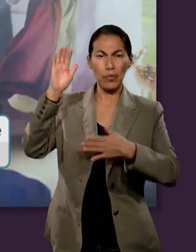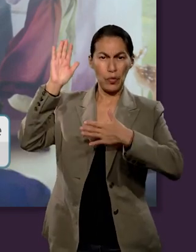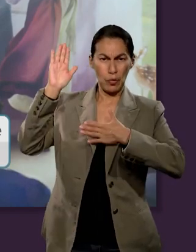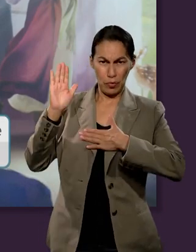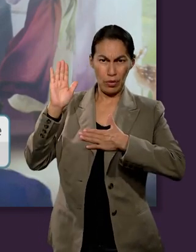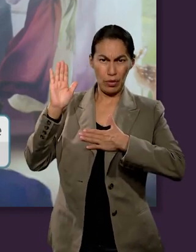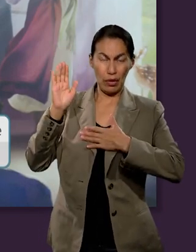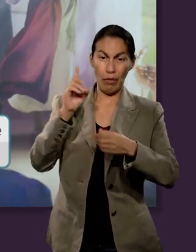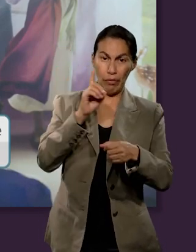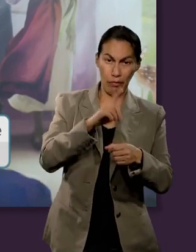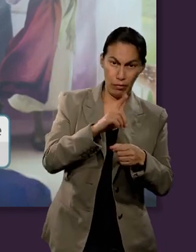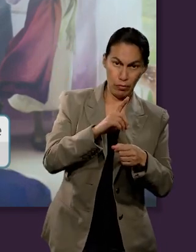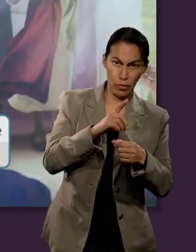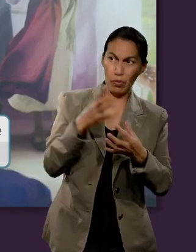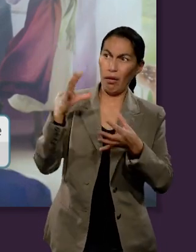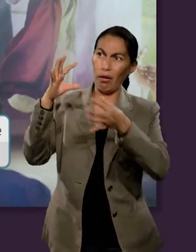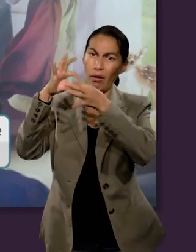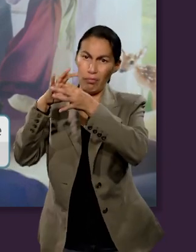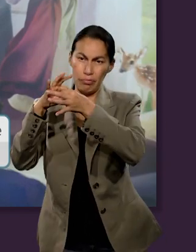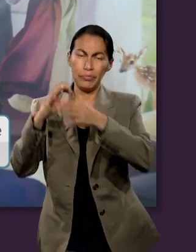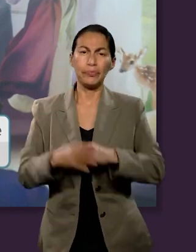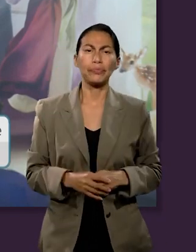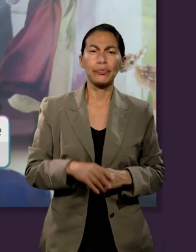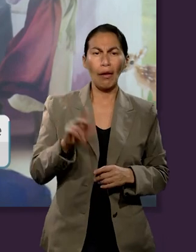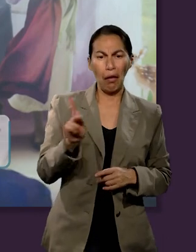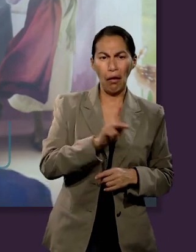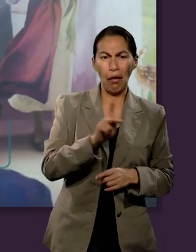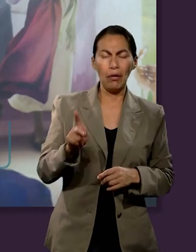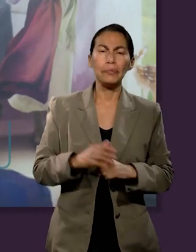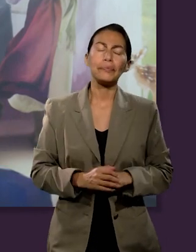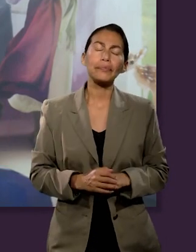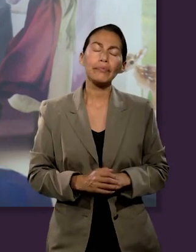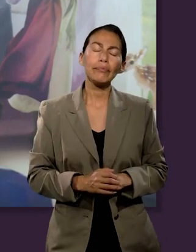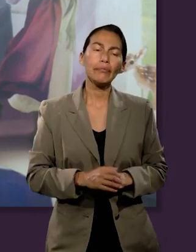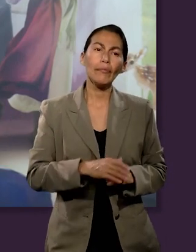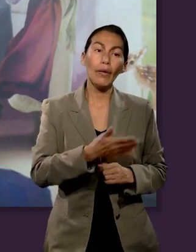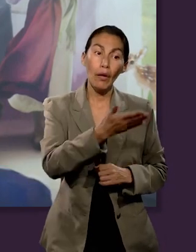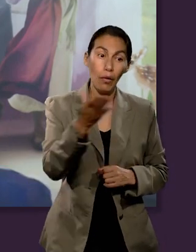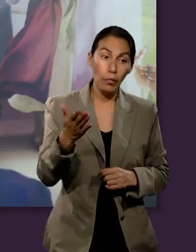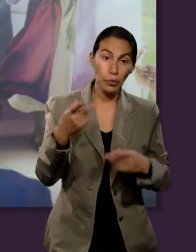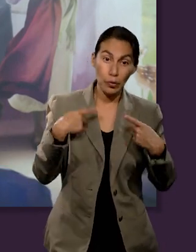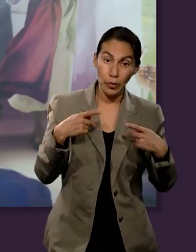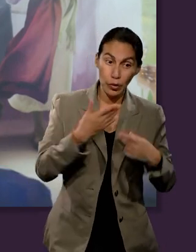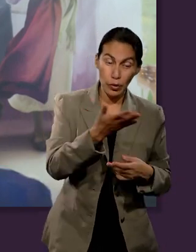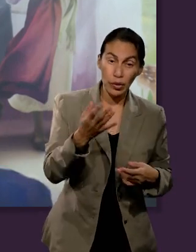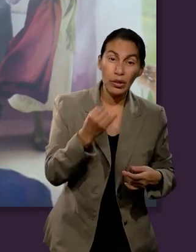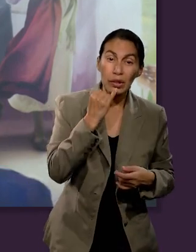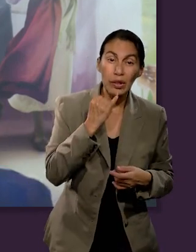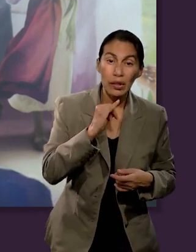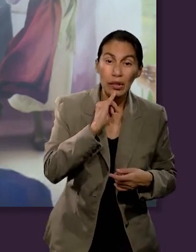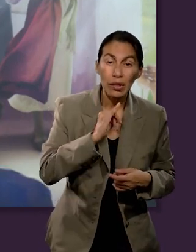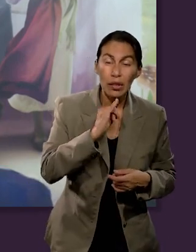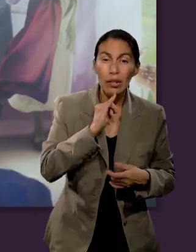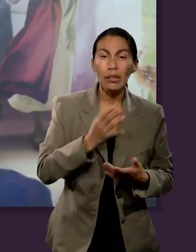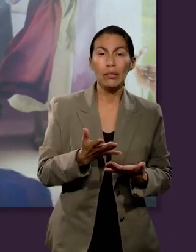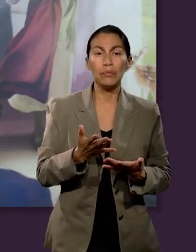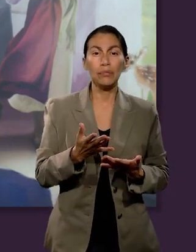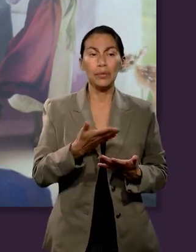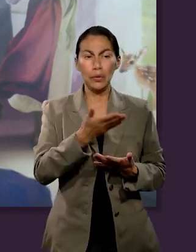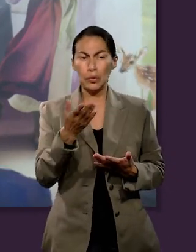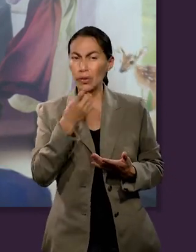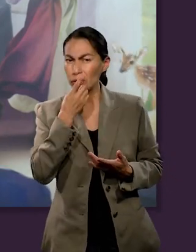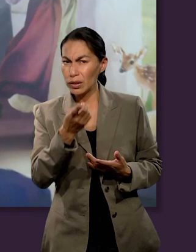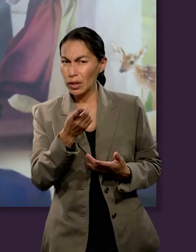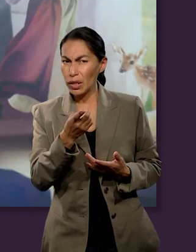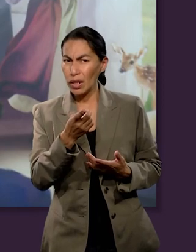tiene relación con el pacto. Más adelante, cuando el pueblo judío es establecido, cuando la nación de Israel se